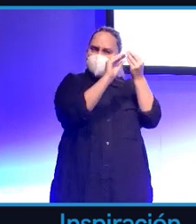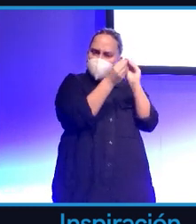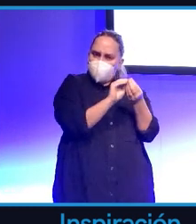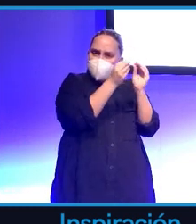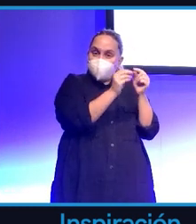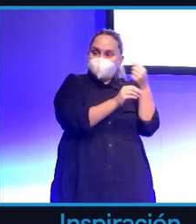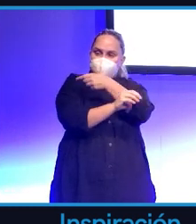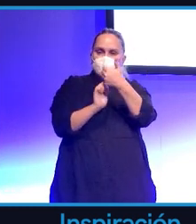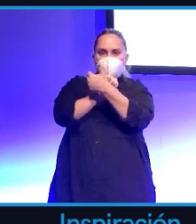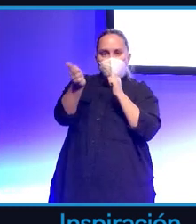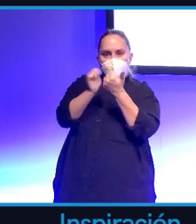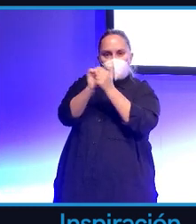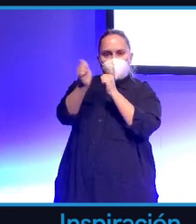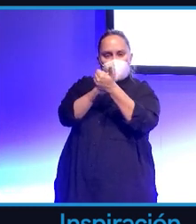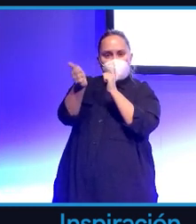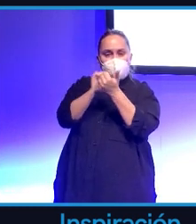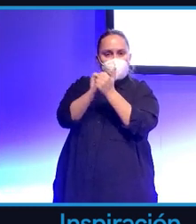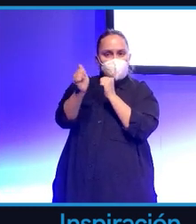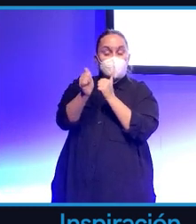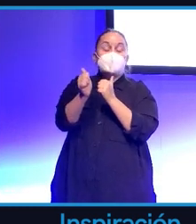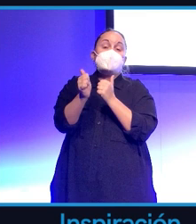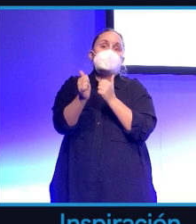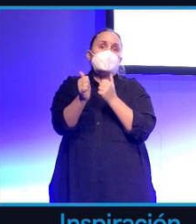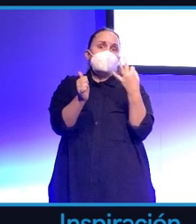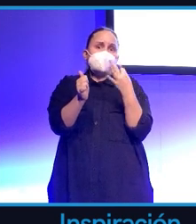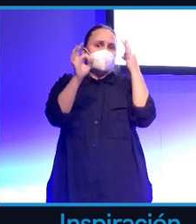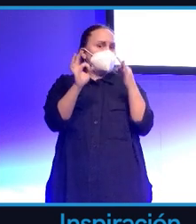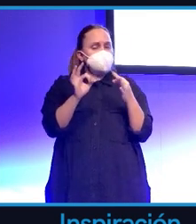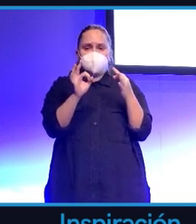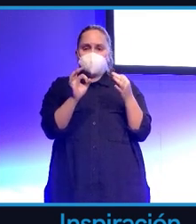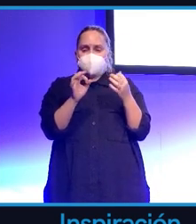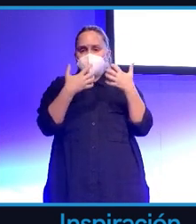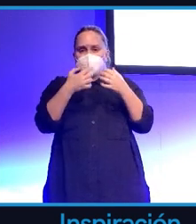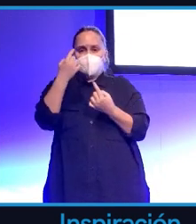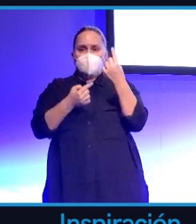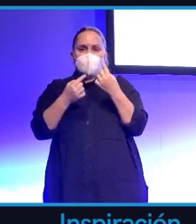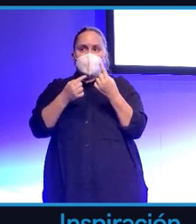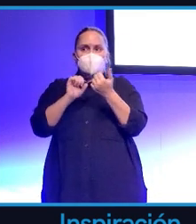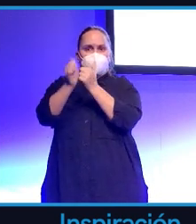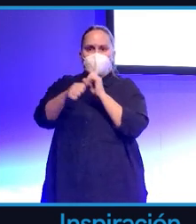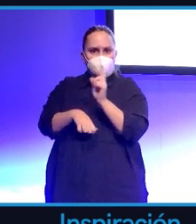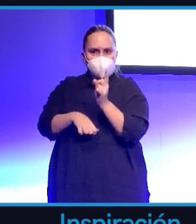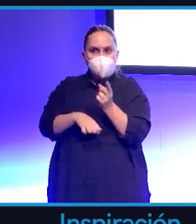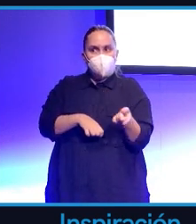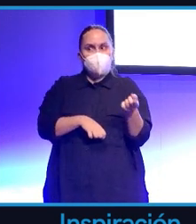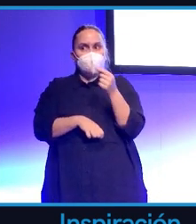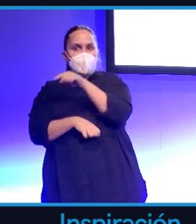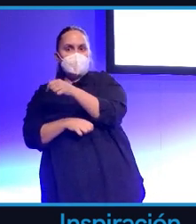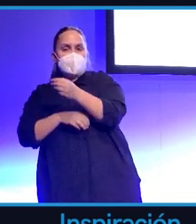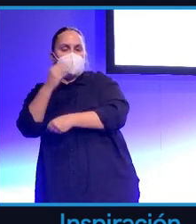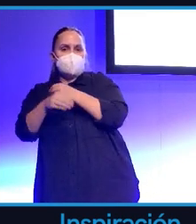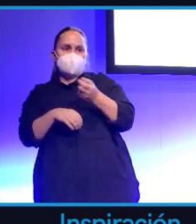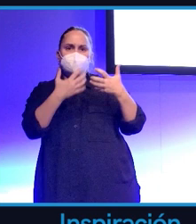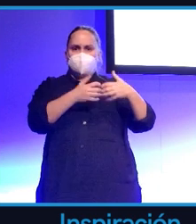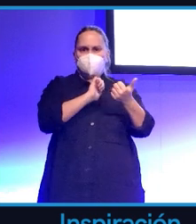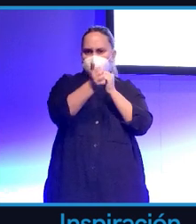comportamiento humano. No tiene por qué. Hay máquinas que hacen cosas que no hacen los humanos. Y hay cosas que hacen los humanos que no podrán hacer las máquinas.